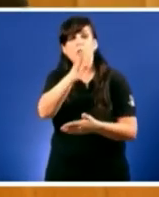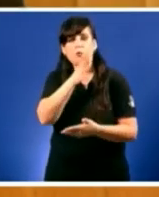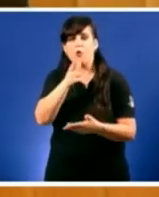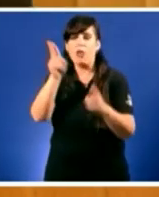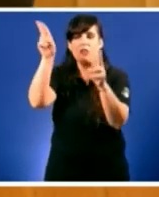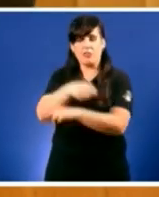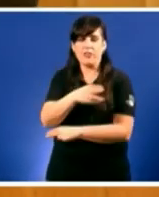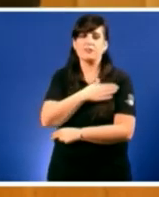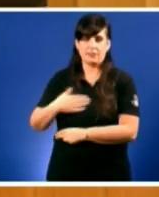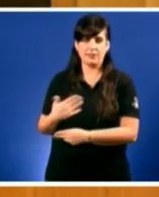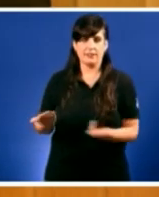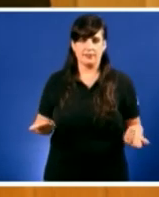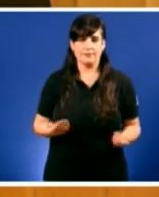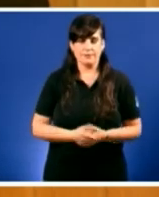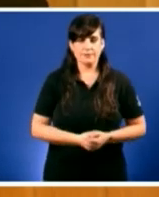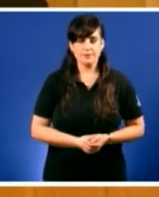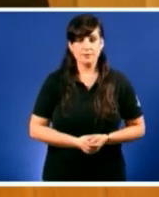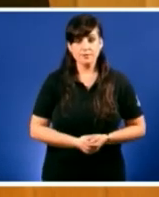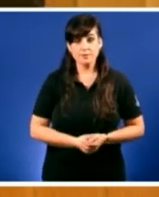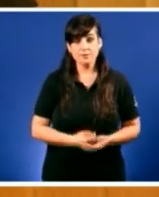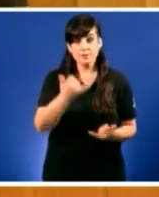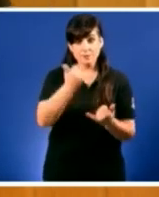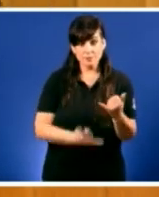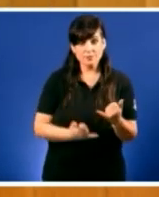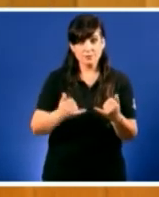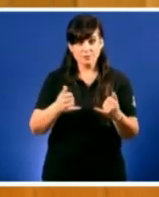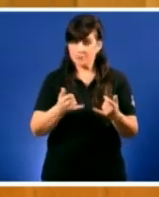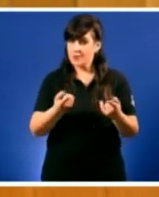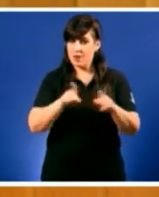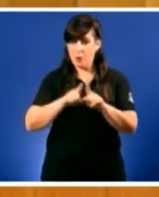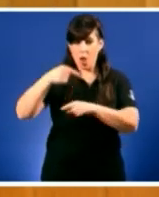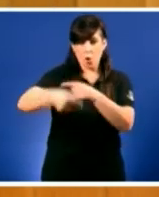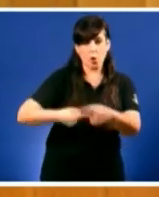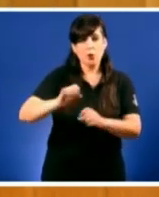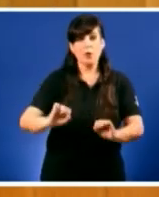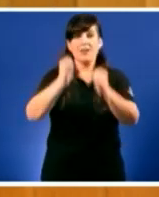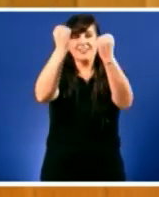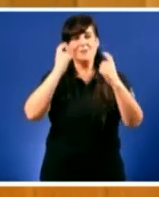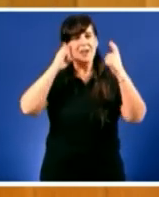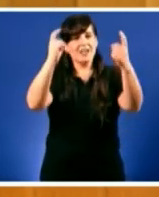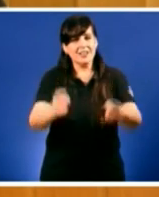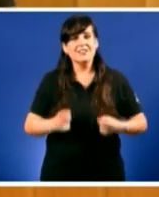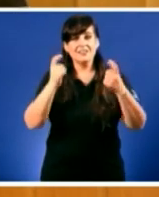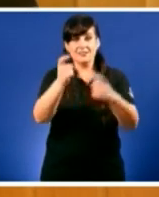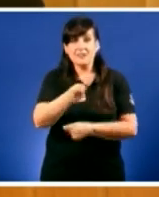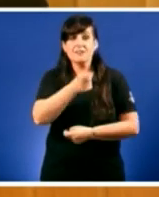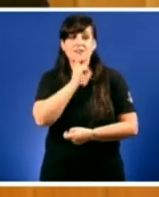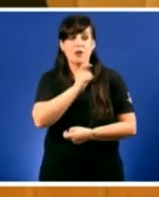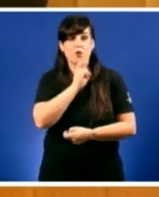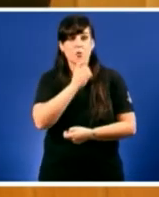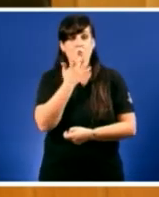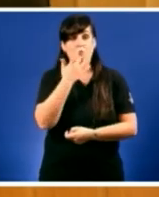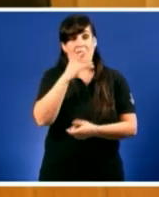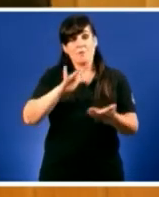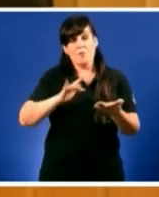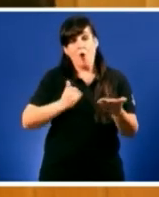Intenta salvarse dos restos do naufraxo apartando tamén a señora Quintana da xestión do agro.